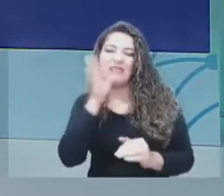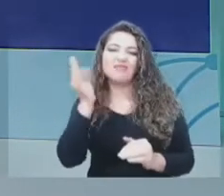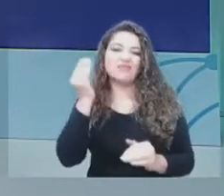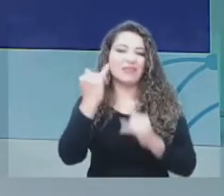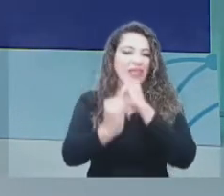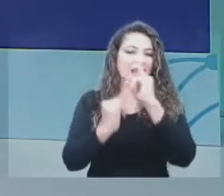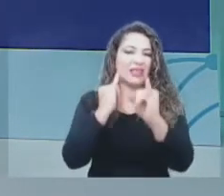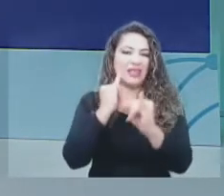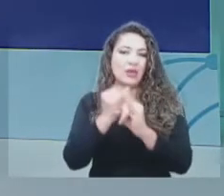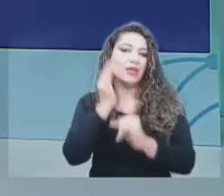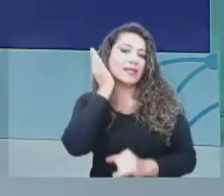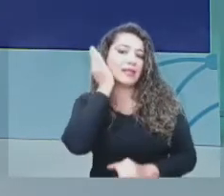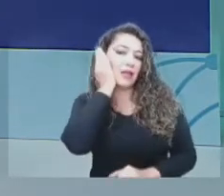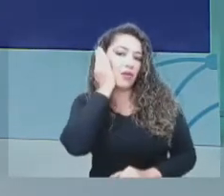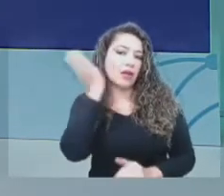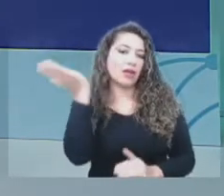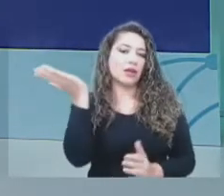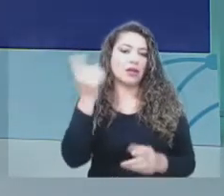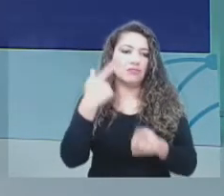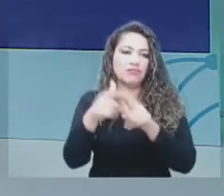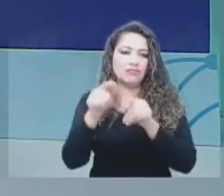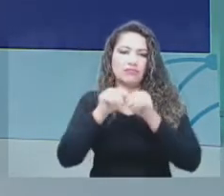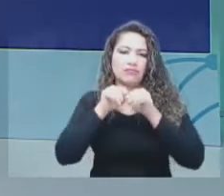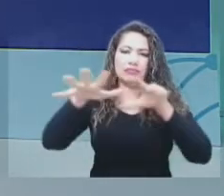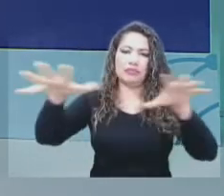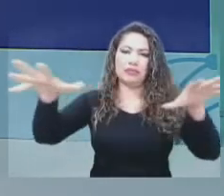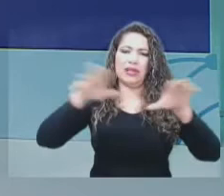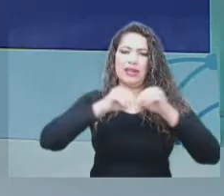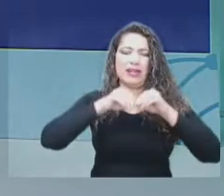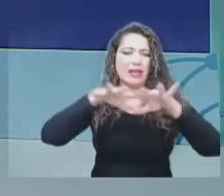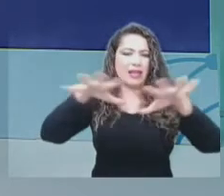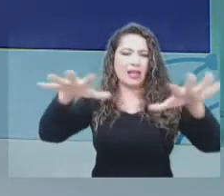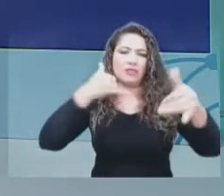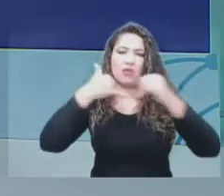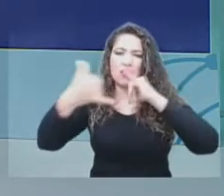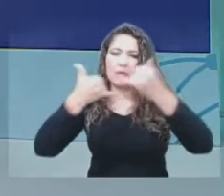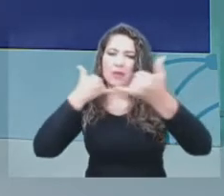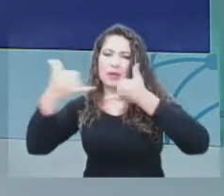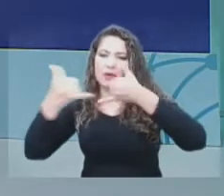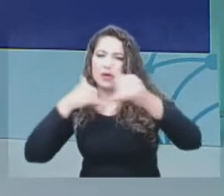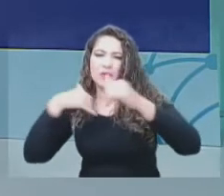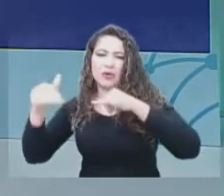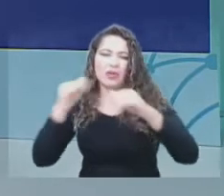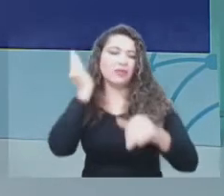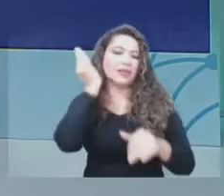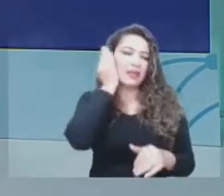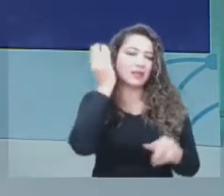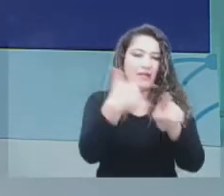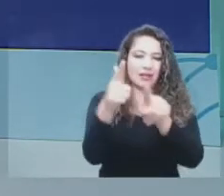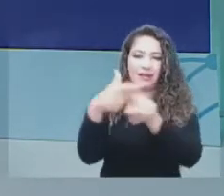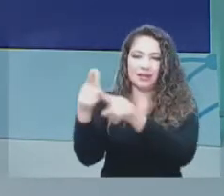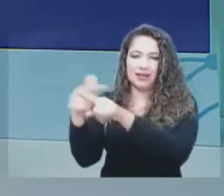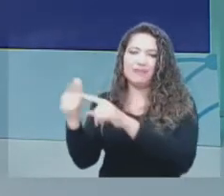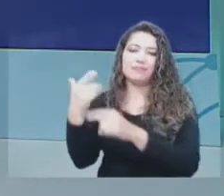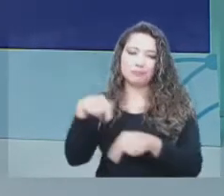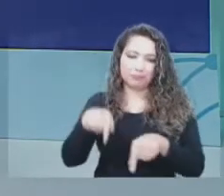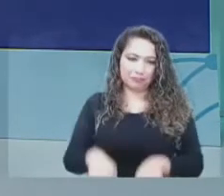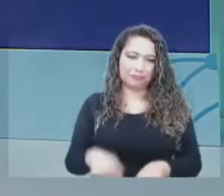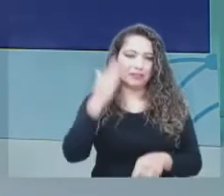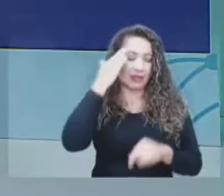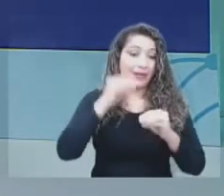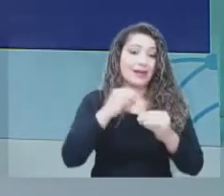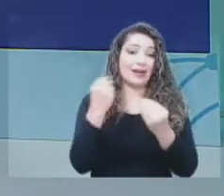los proveedores de redes y servicios de telecomunicaciones móviles, y que pues son con los que llegamos más rápidamente a la población.